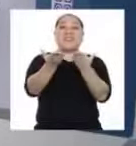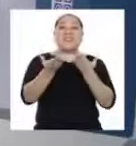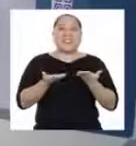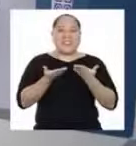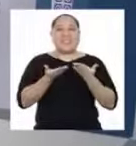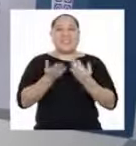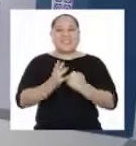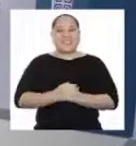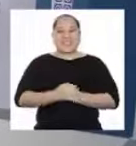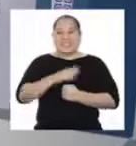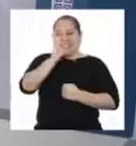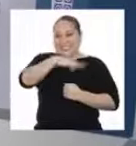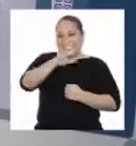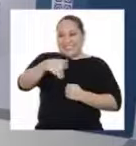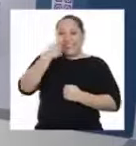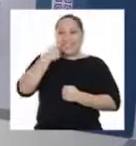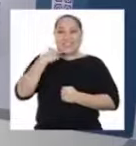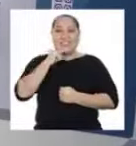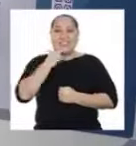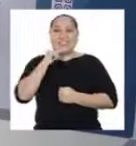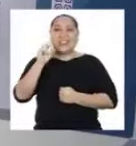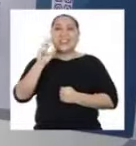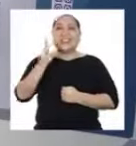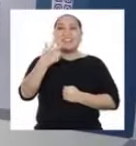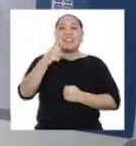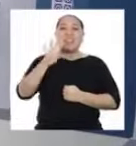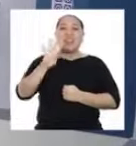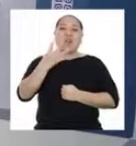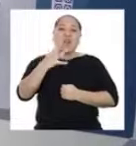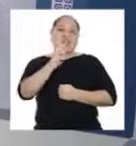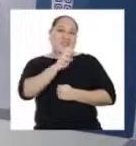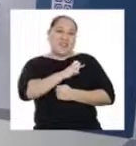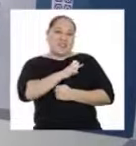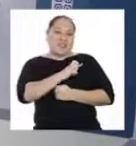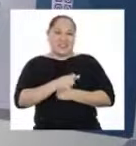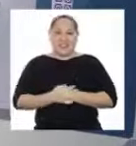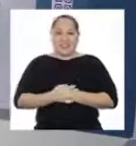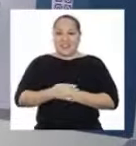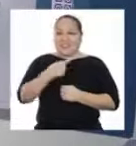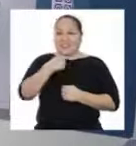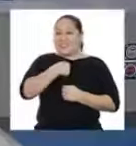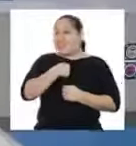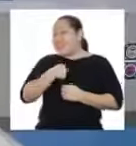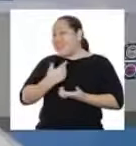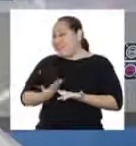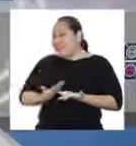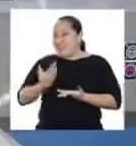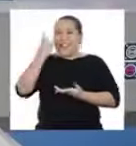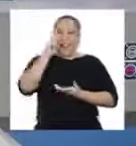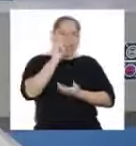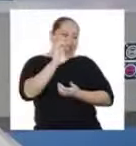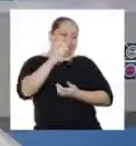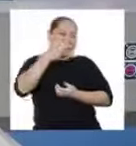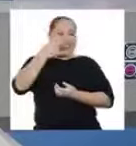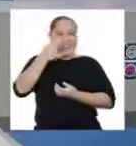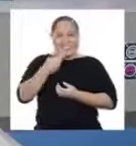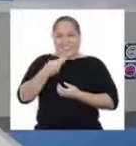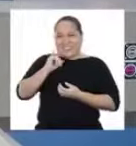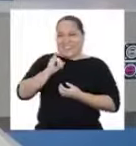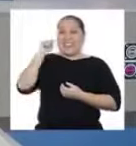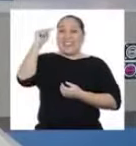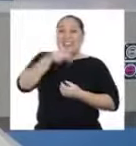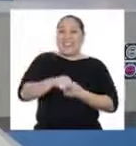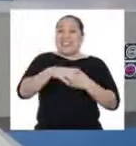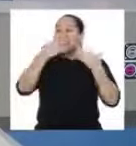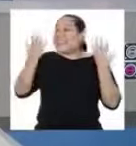¡Bienvenidas y bienvenidos, niñas y niños de tercero y cuarto de primaria! ¡Yo soy Techi